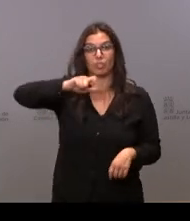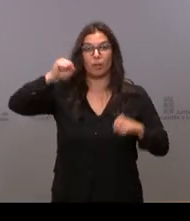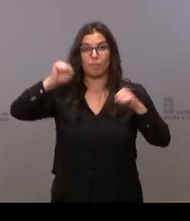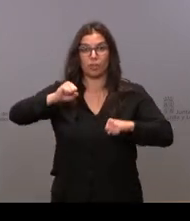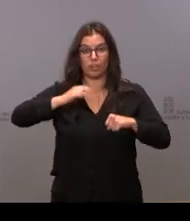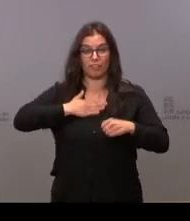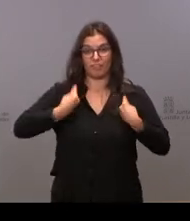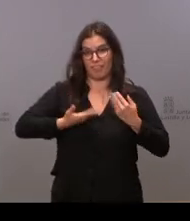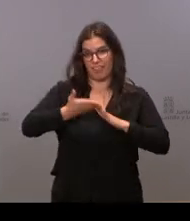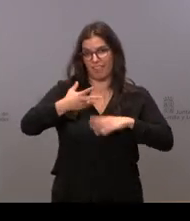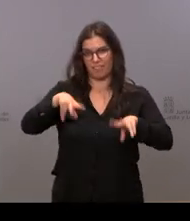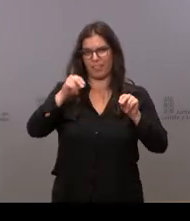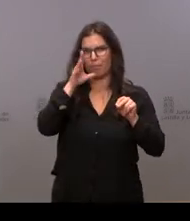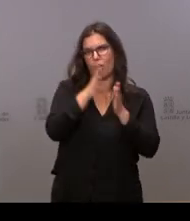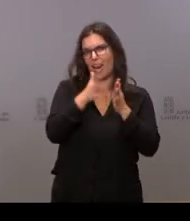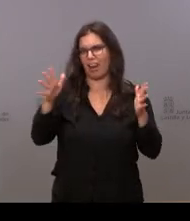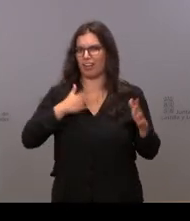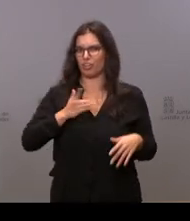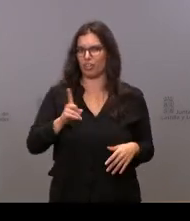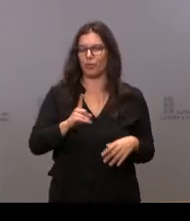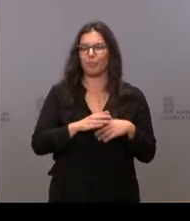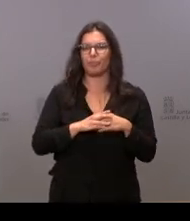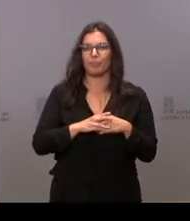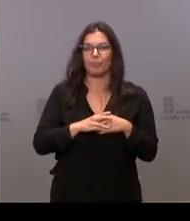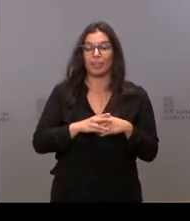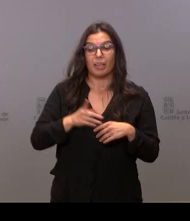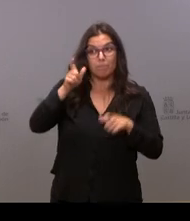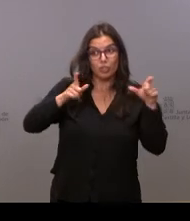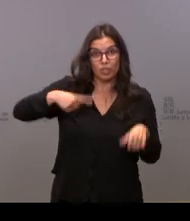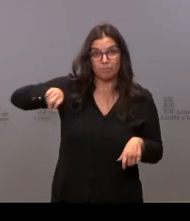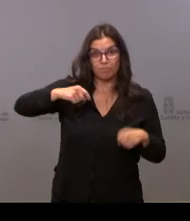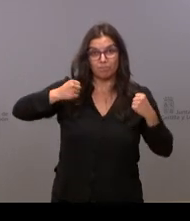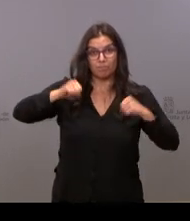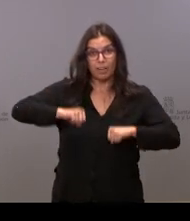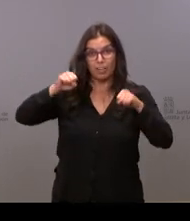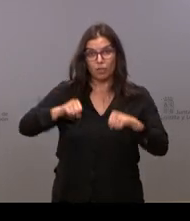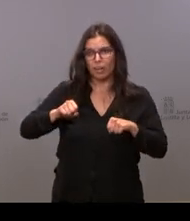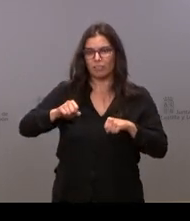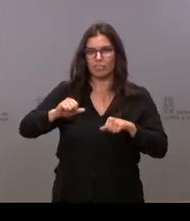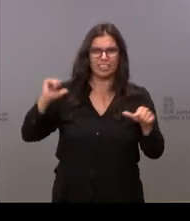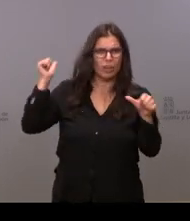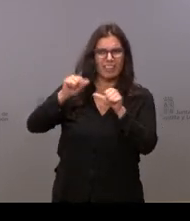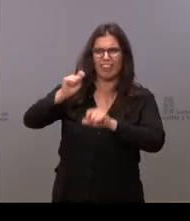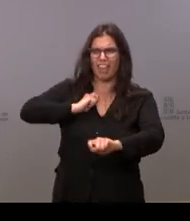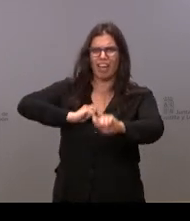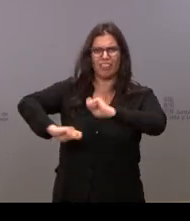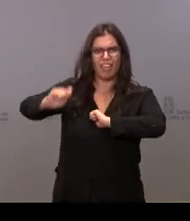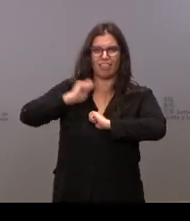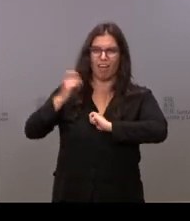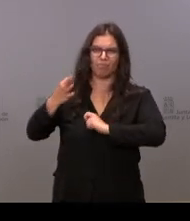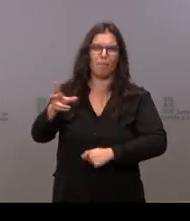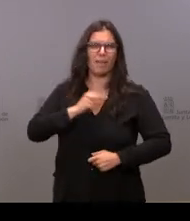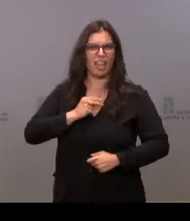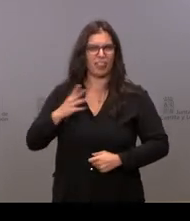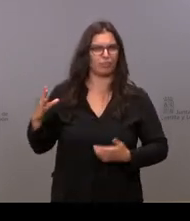para ir concluyendo ya, porque no quiero extenderme mucho, nuestros mayores, nos lo habéis dado todo y os lo merecéis